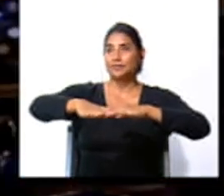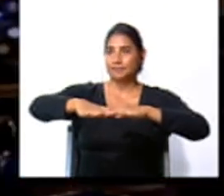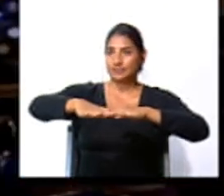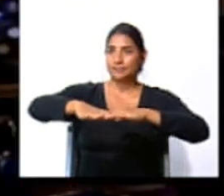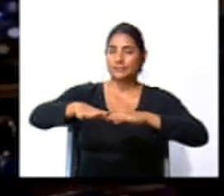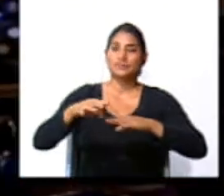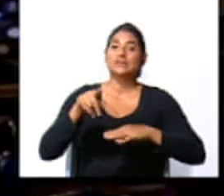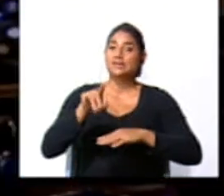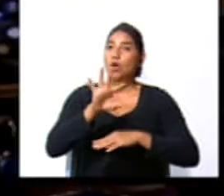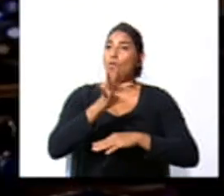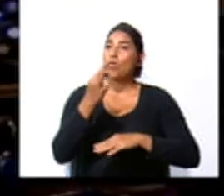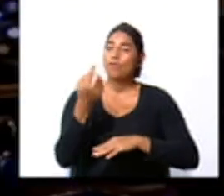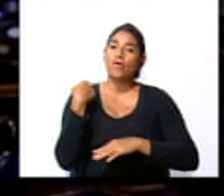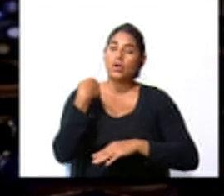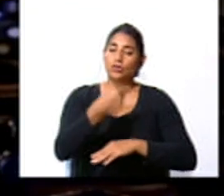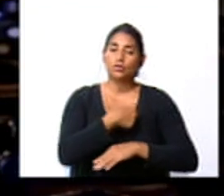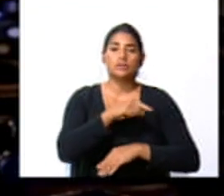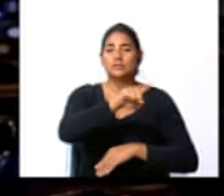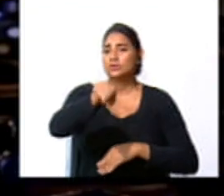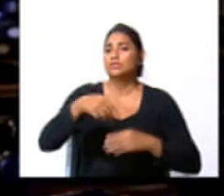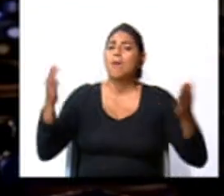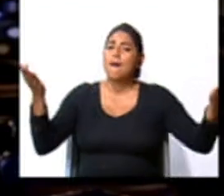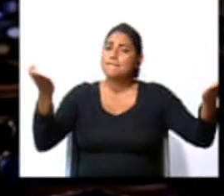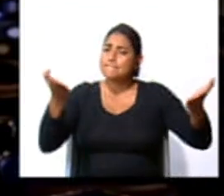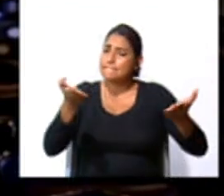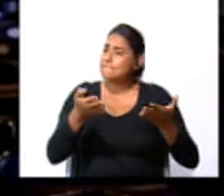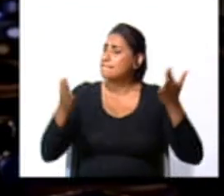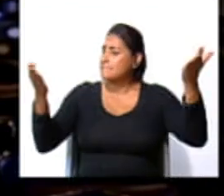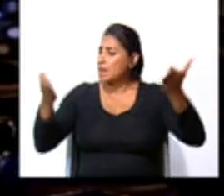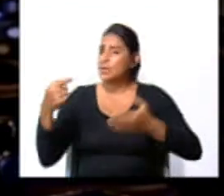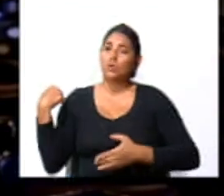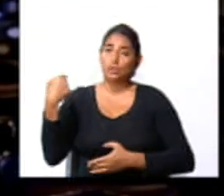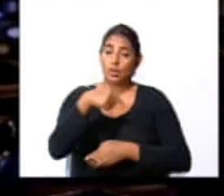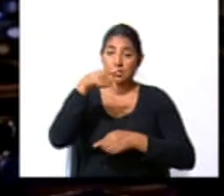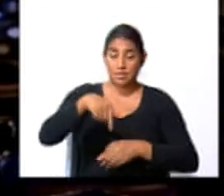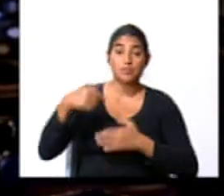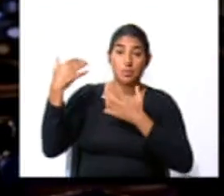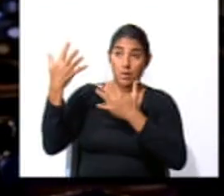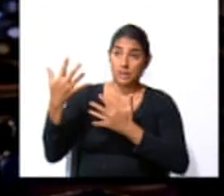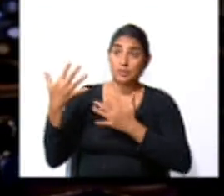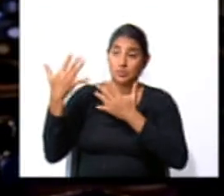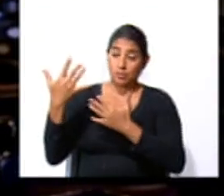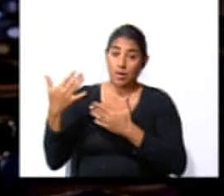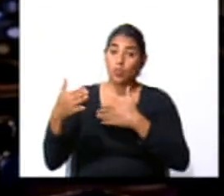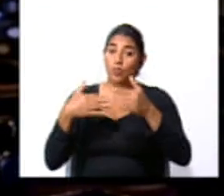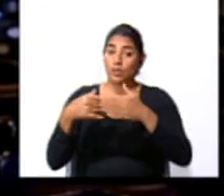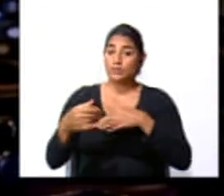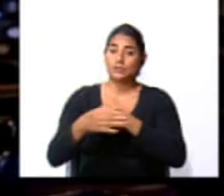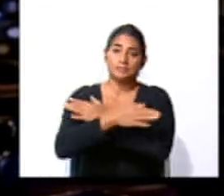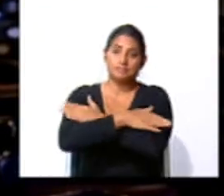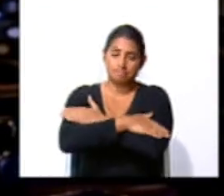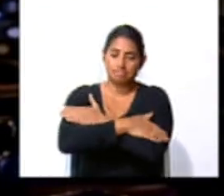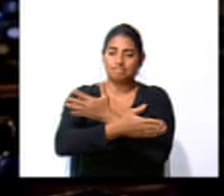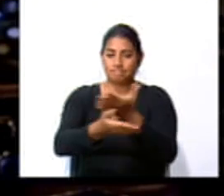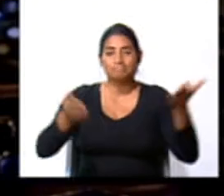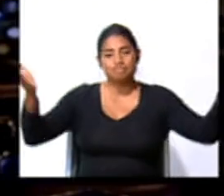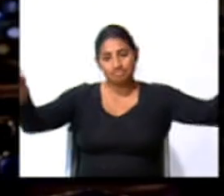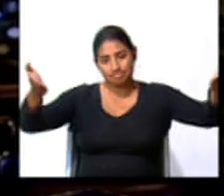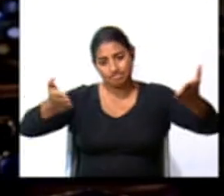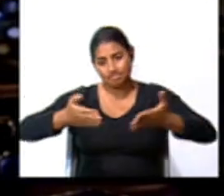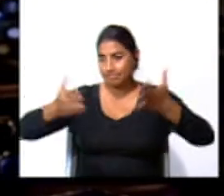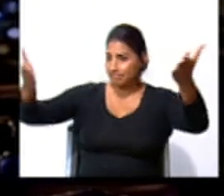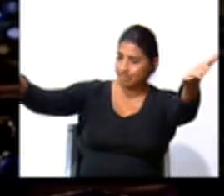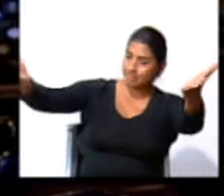De tal manera que aquí son bienvenidos los vamos a esperar con nuestros brazos en una bienvenida muy